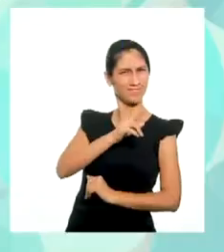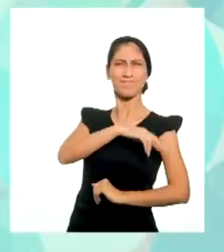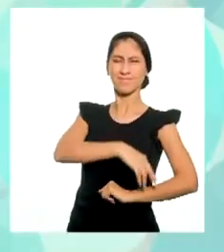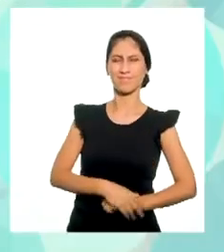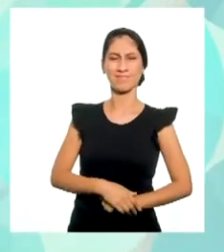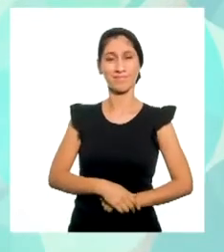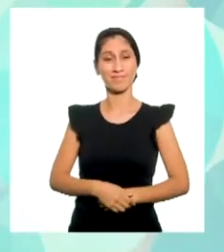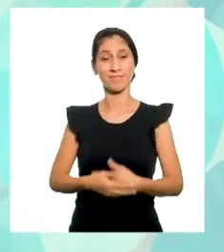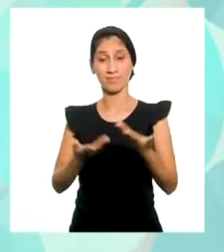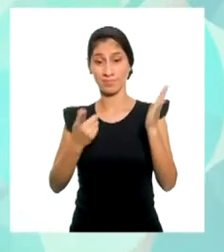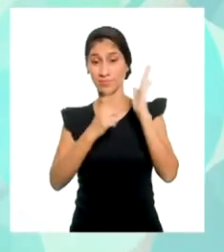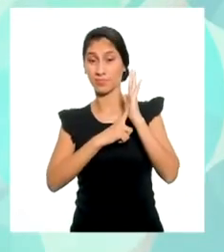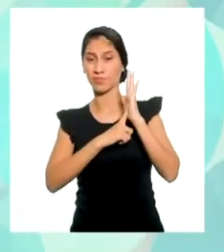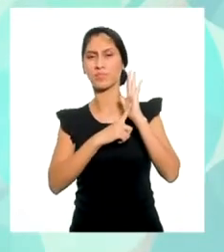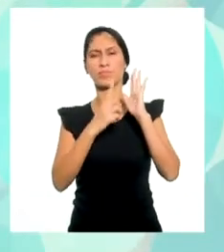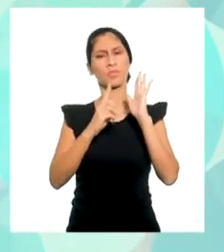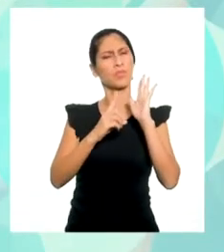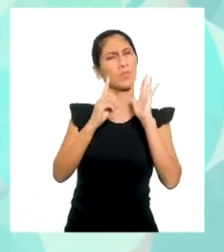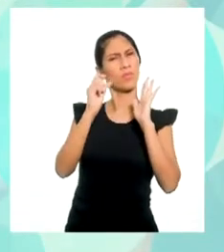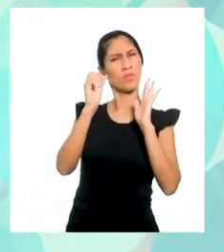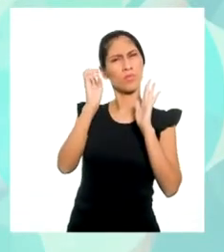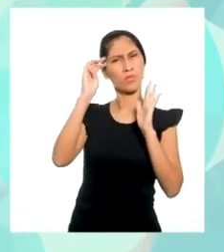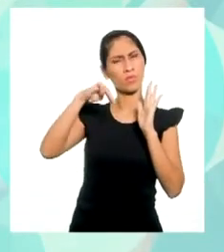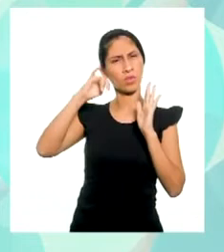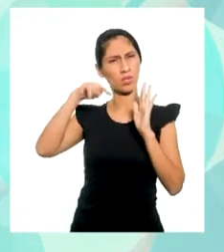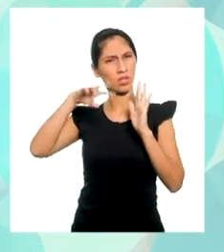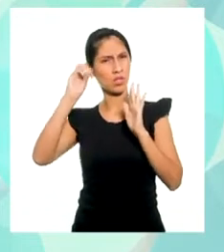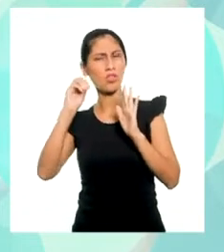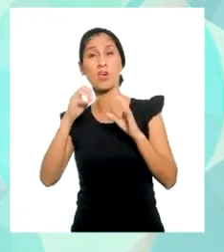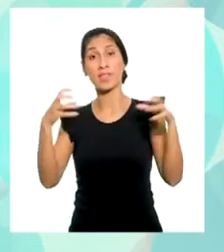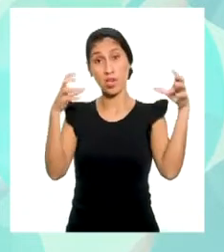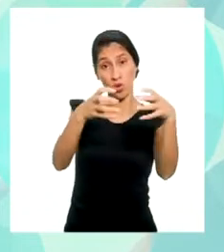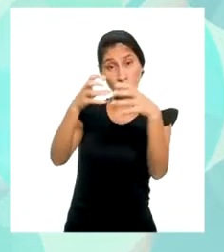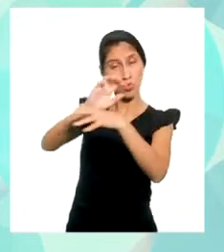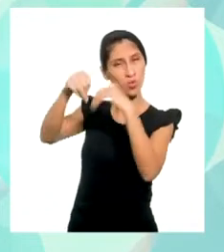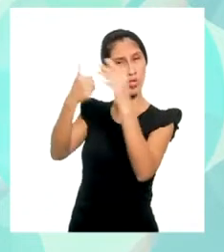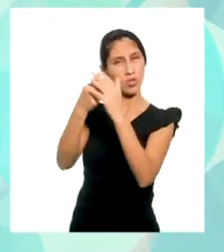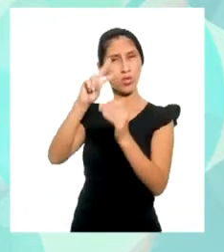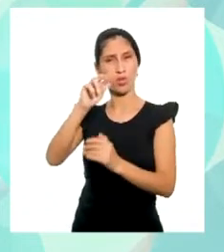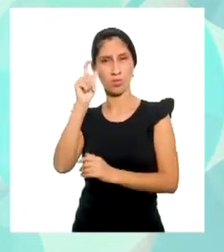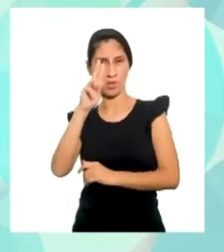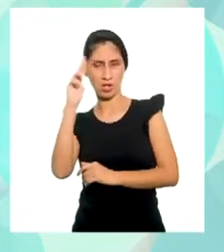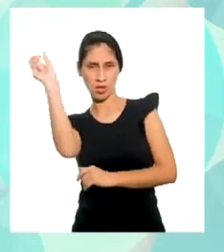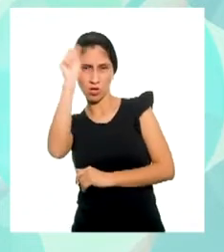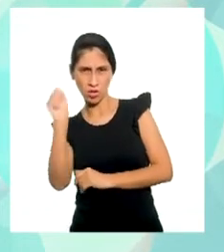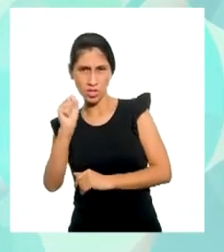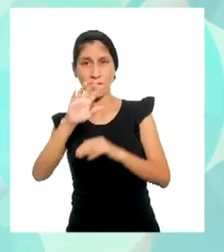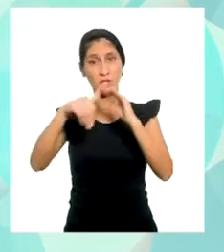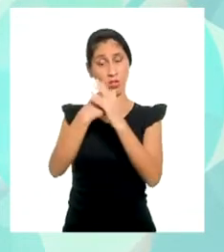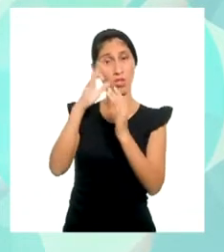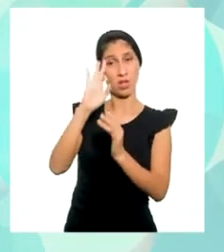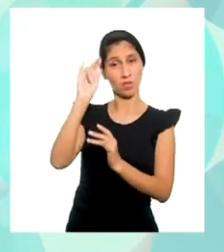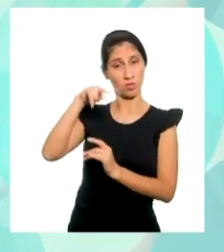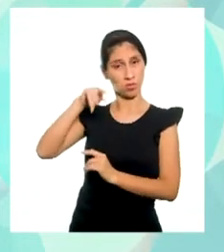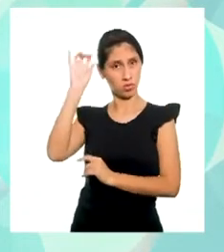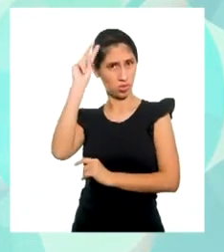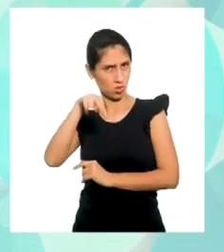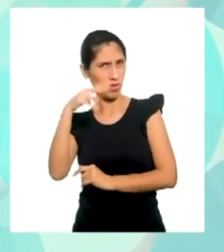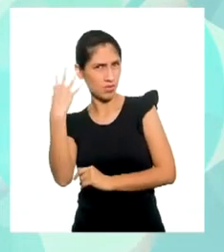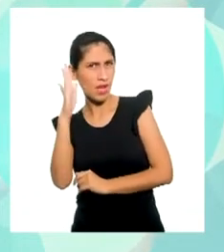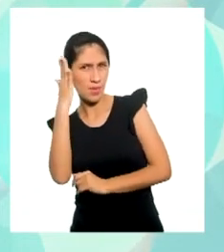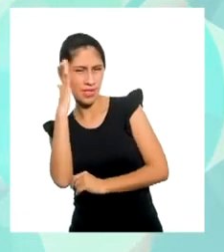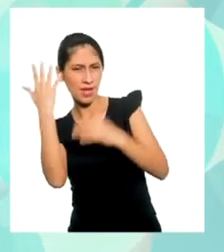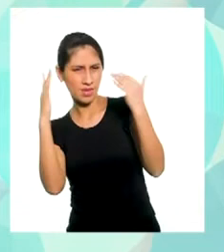El dominio se refiere al conjunto de todos los valores para los cuales la función está definida. Ello quiere